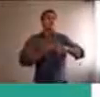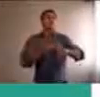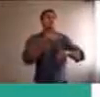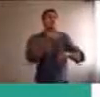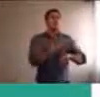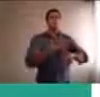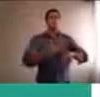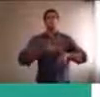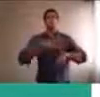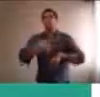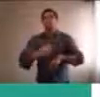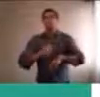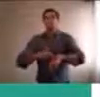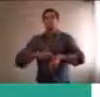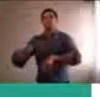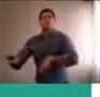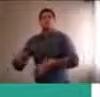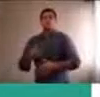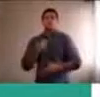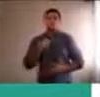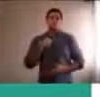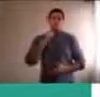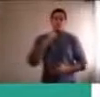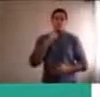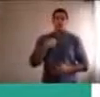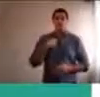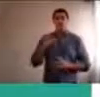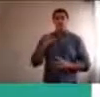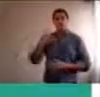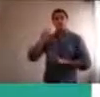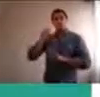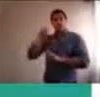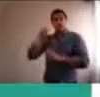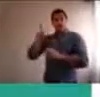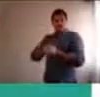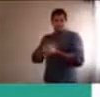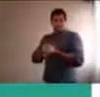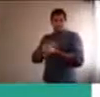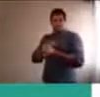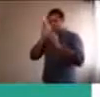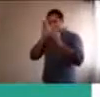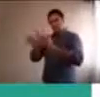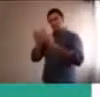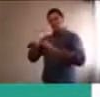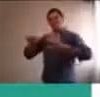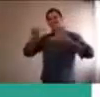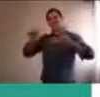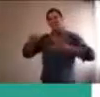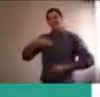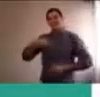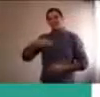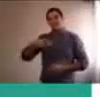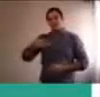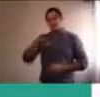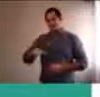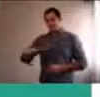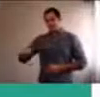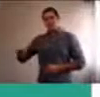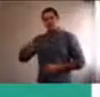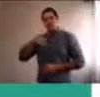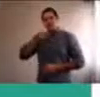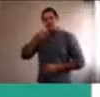hijos, y no hay, seis computadoras, y si hay seis hijos, con seis necesidades, en paralelo, con